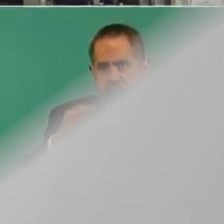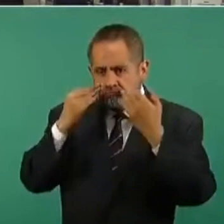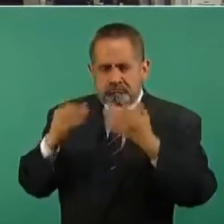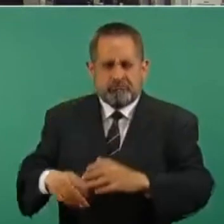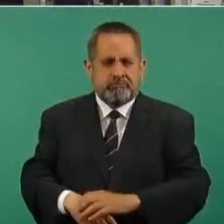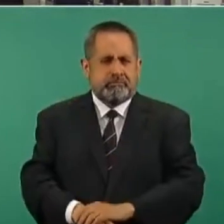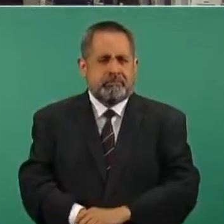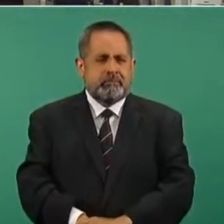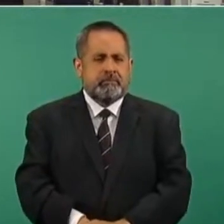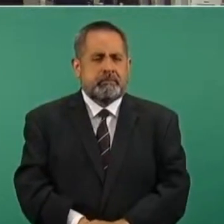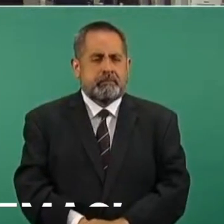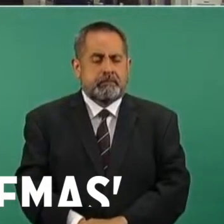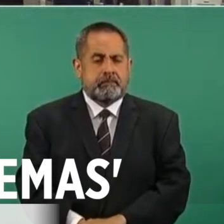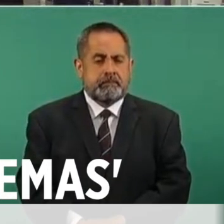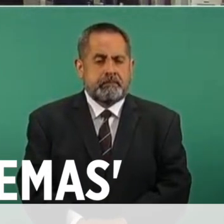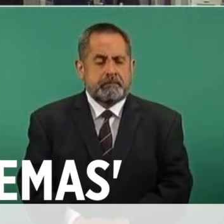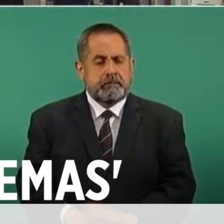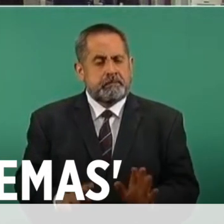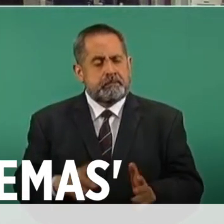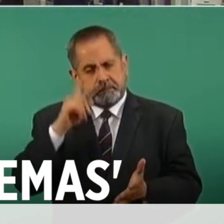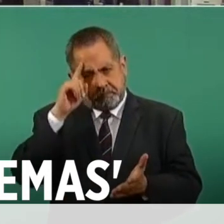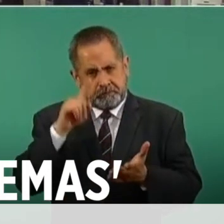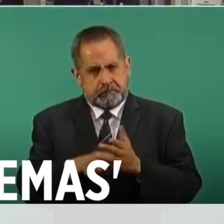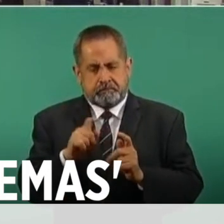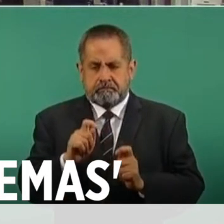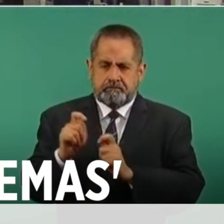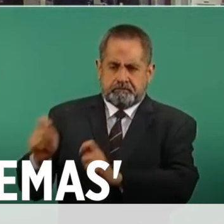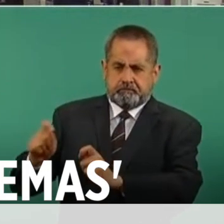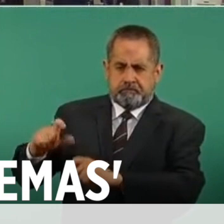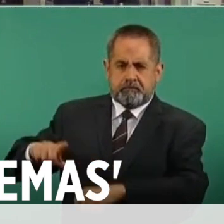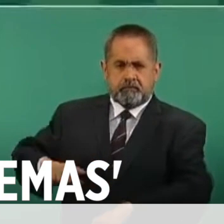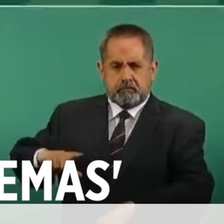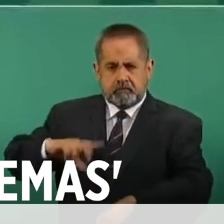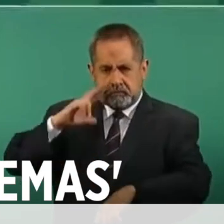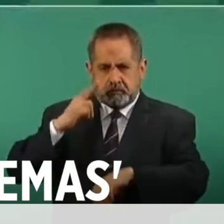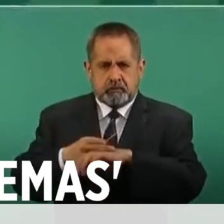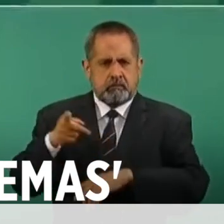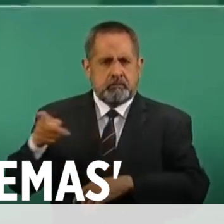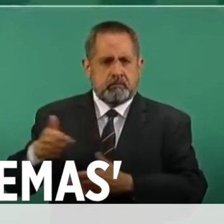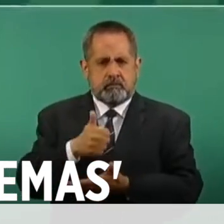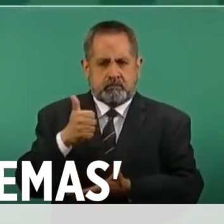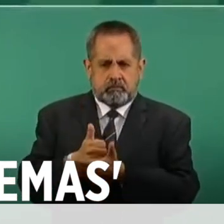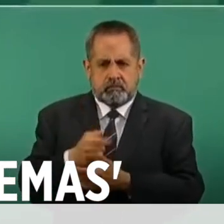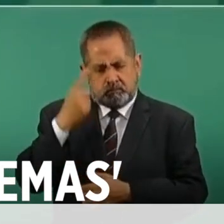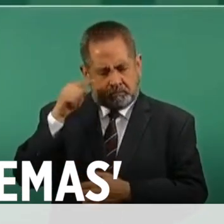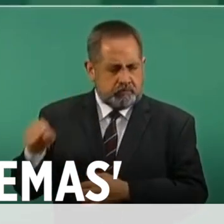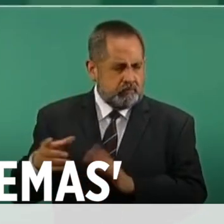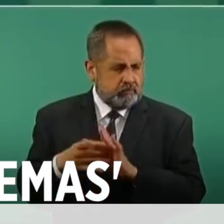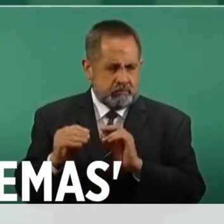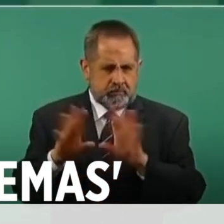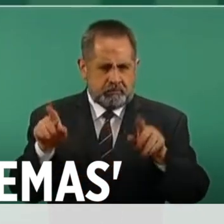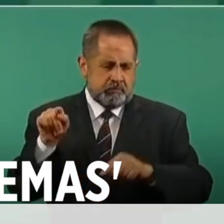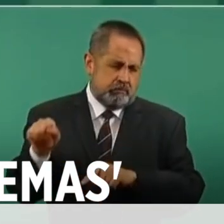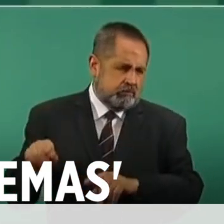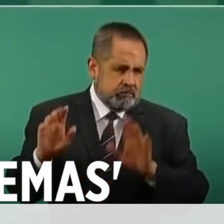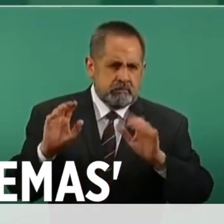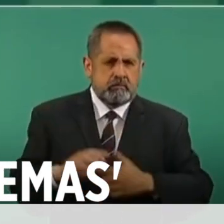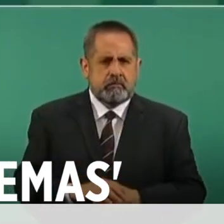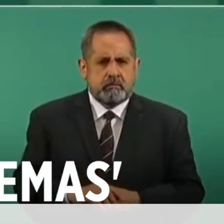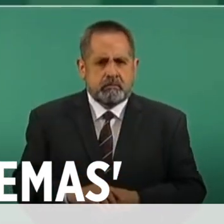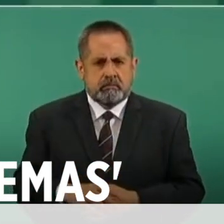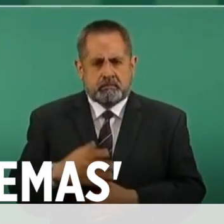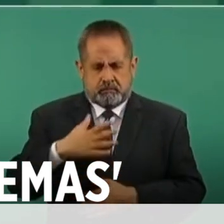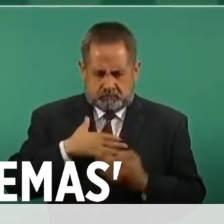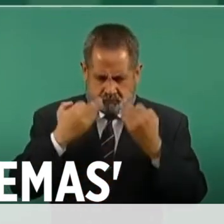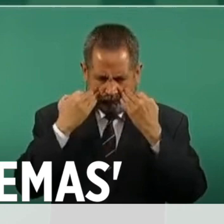Yo creo que le corresponde al gobierno de la ciudad aclararlo. Lo que me